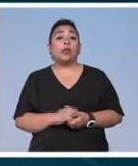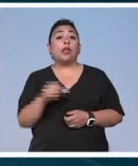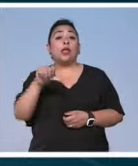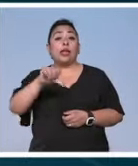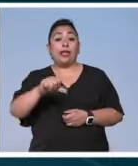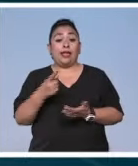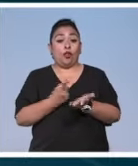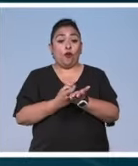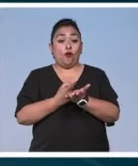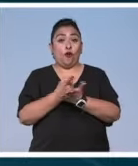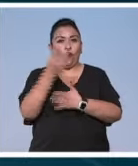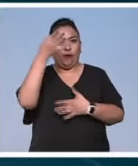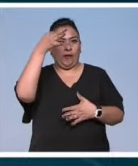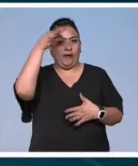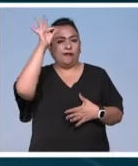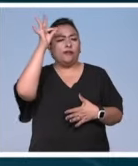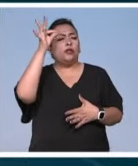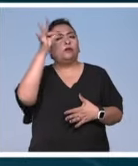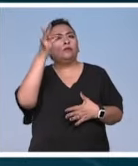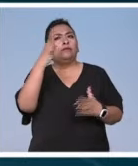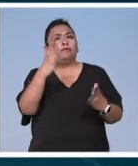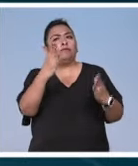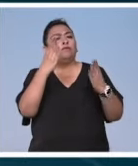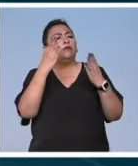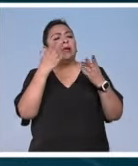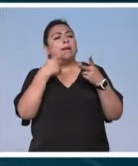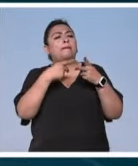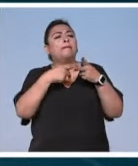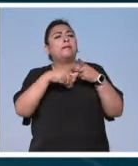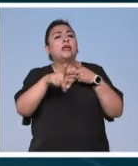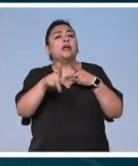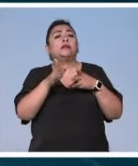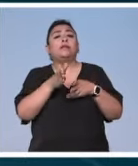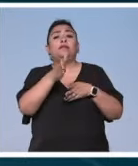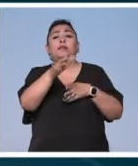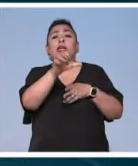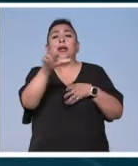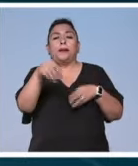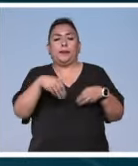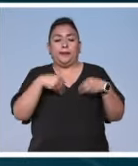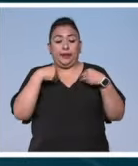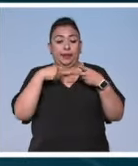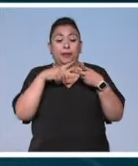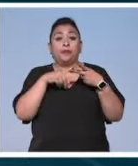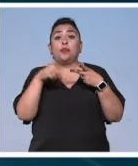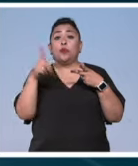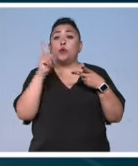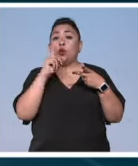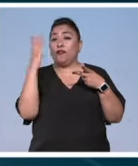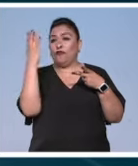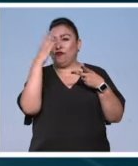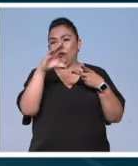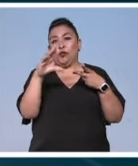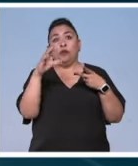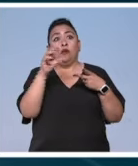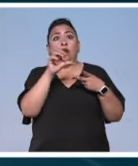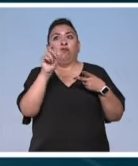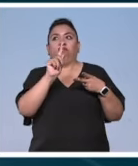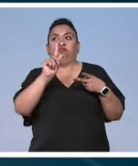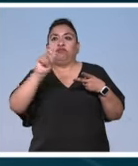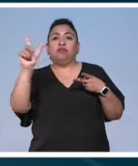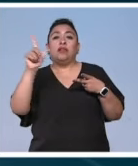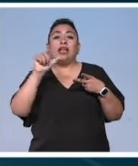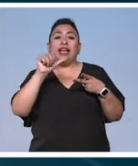Esta oruga filósofa nos enseña el origen y el destino de la vida. Y la fotógrafa de las celebridades,